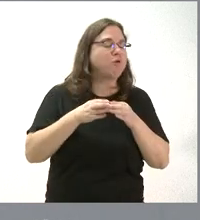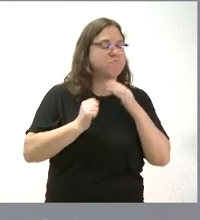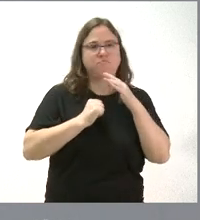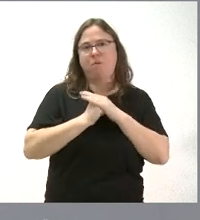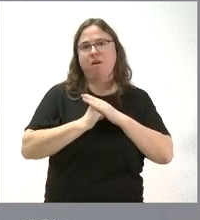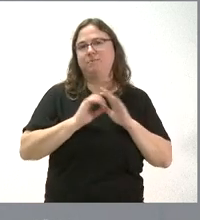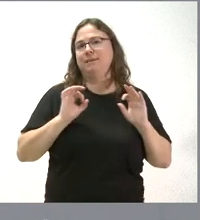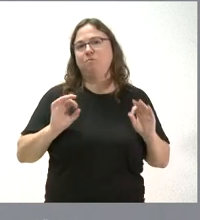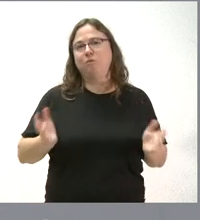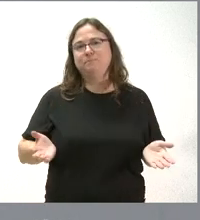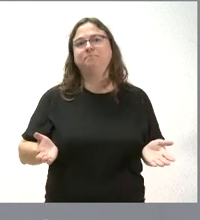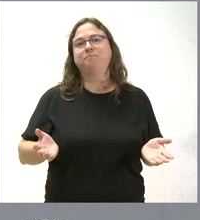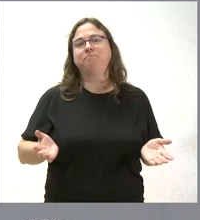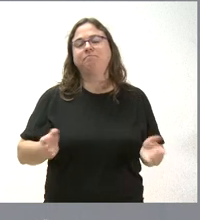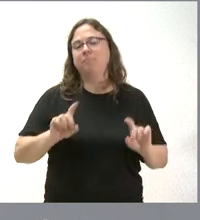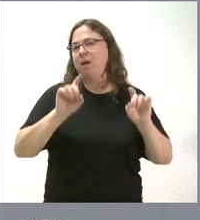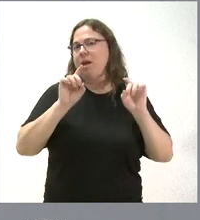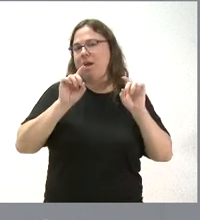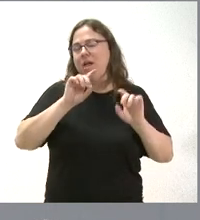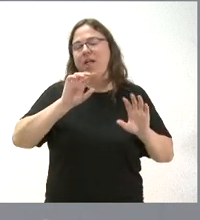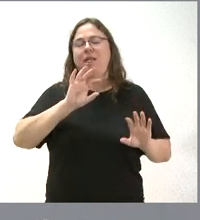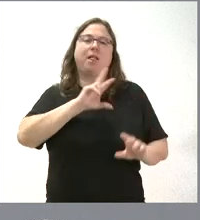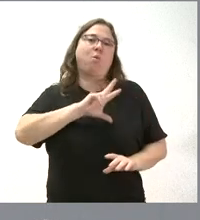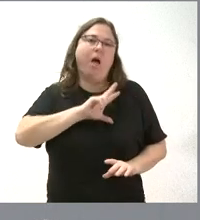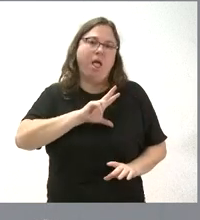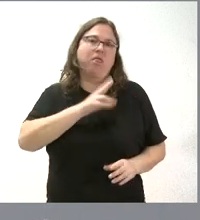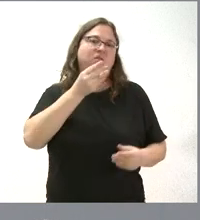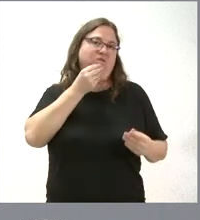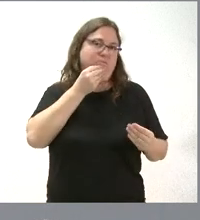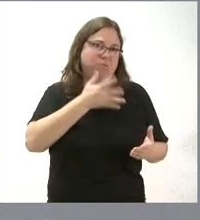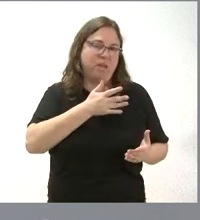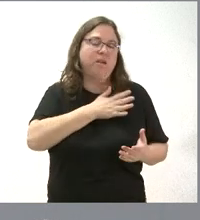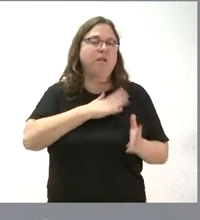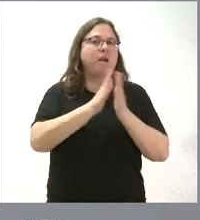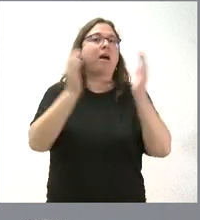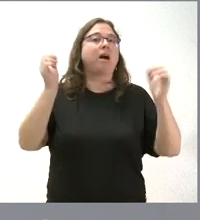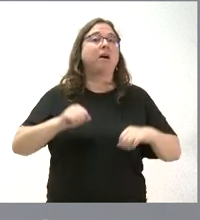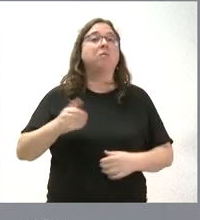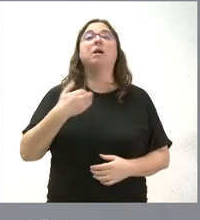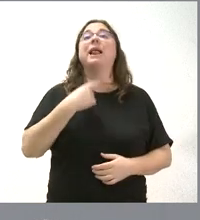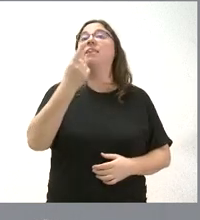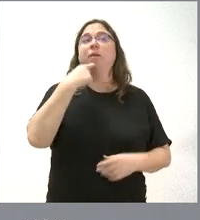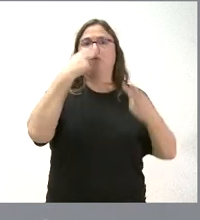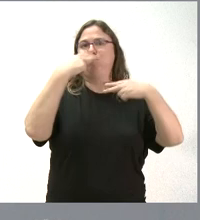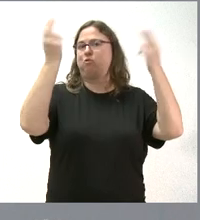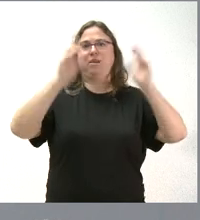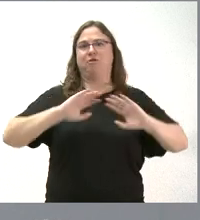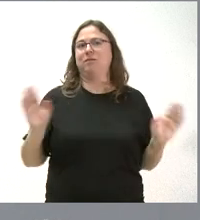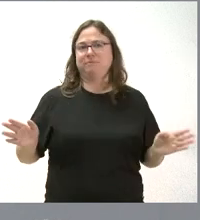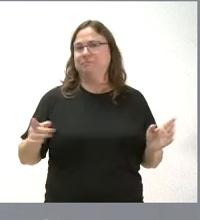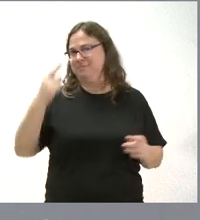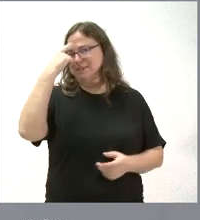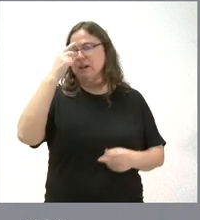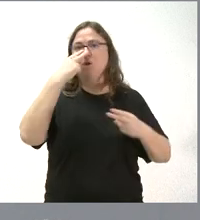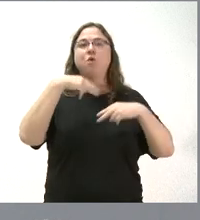nivel de educación y de voluntad de intentar llegar a acuerdos. Lo que dijo, lo dijo en público, como ustedes saben,